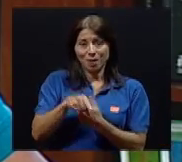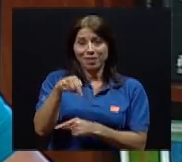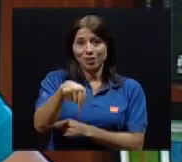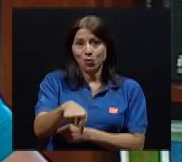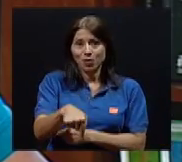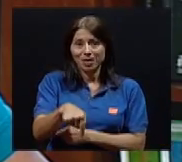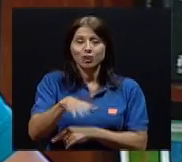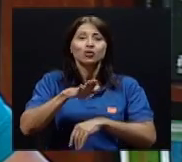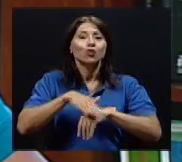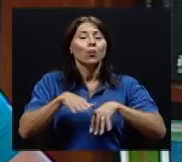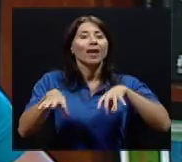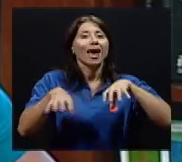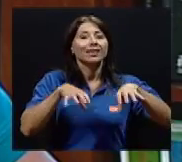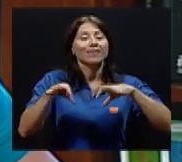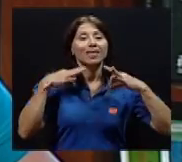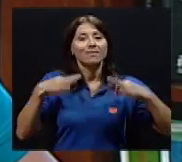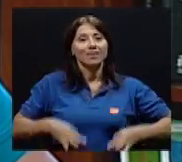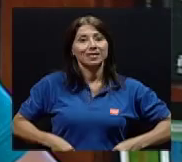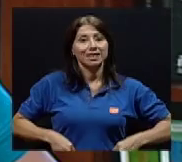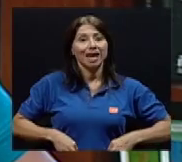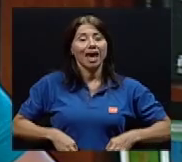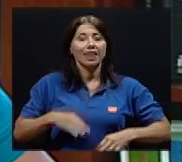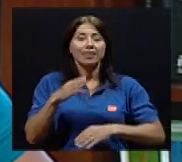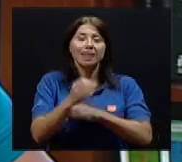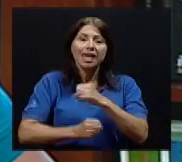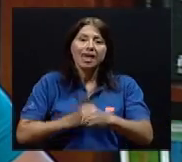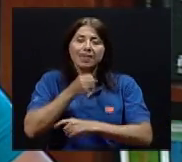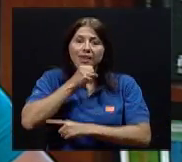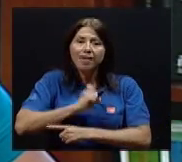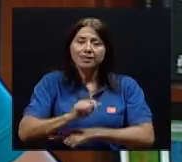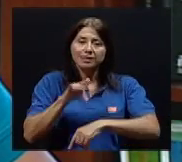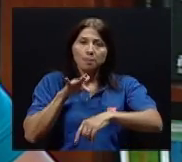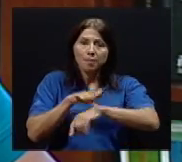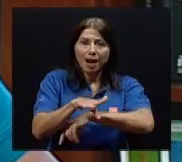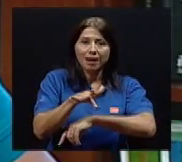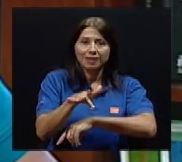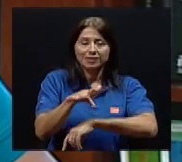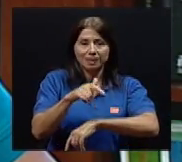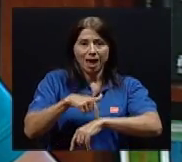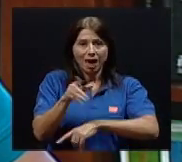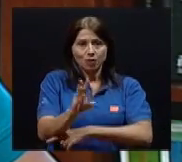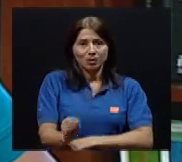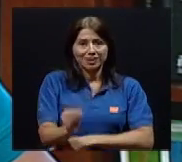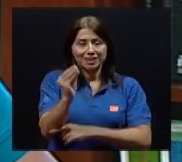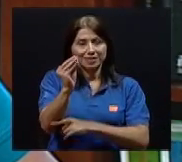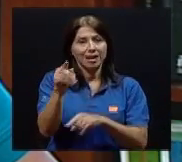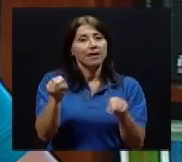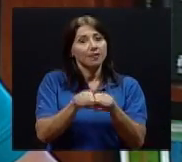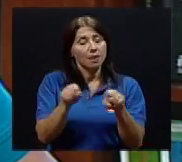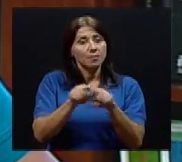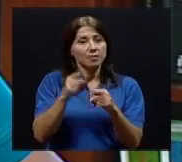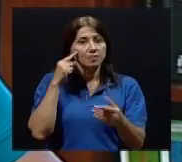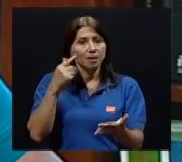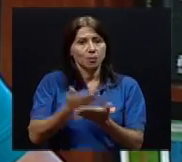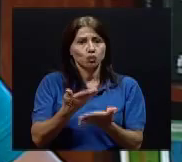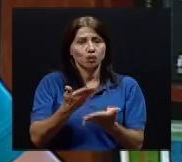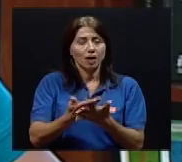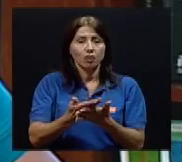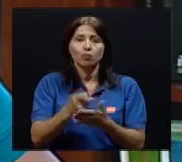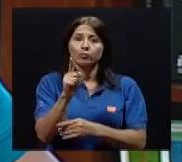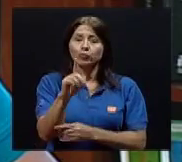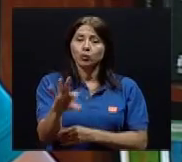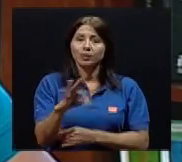actividad física en edades tempranas, adolescencia específicamente, pues también se ha demostrado que un estilo de vida